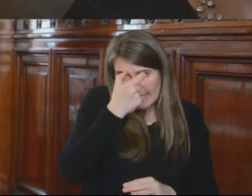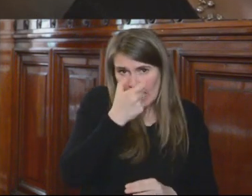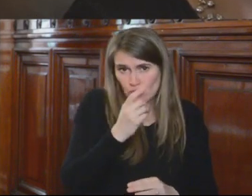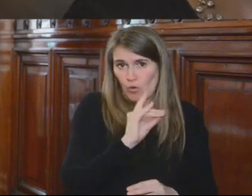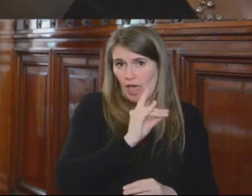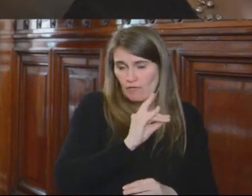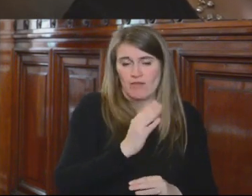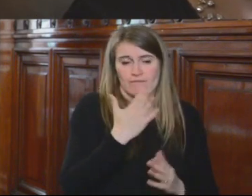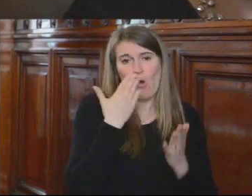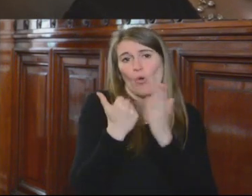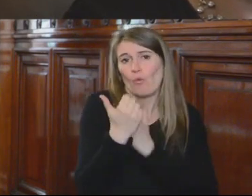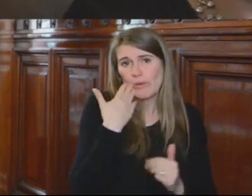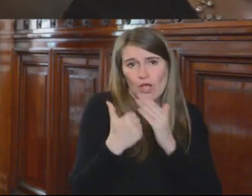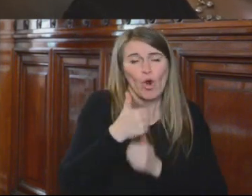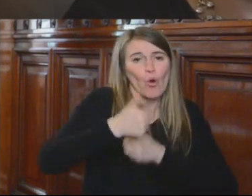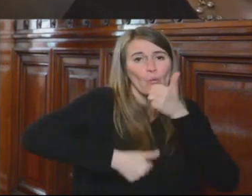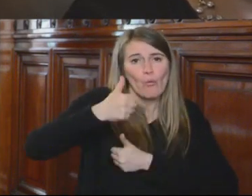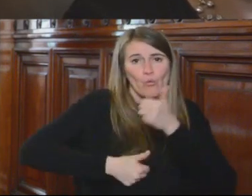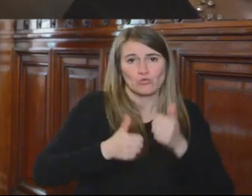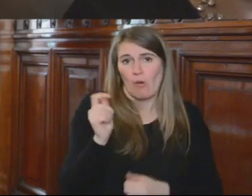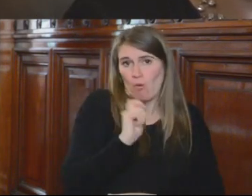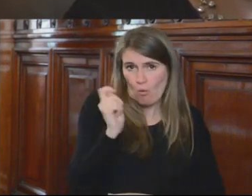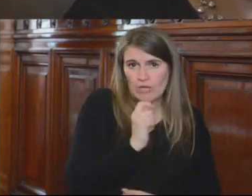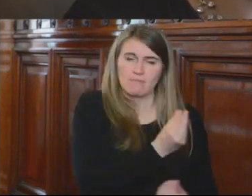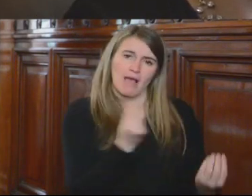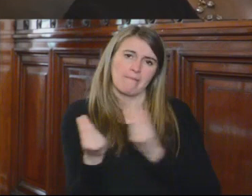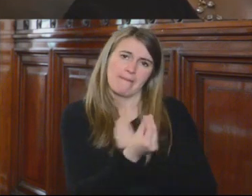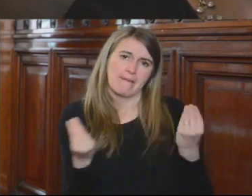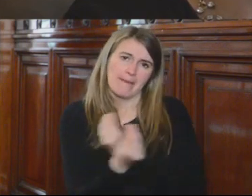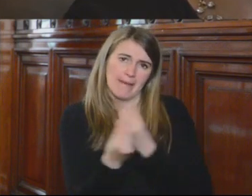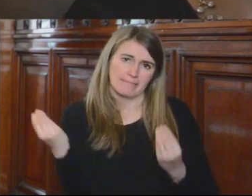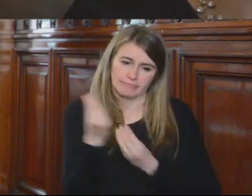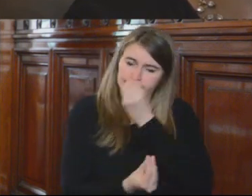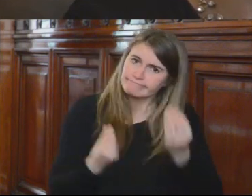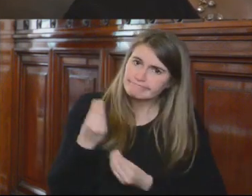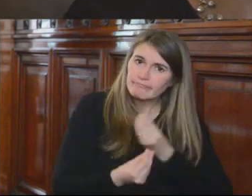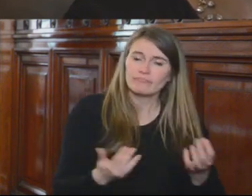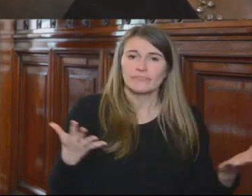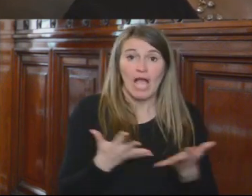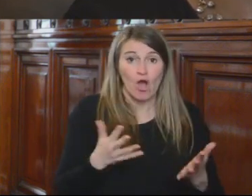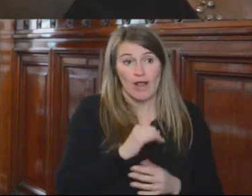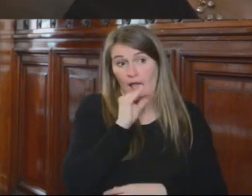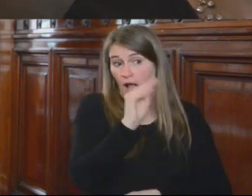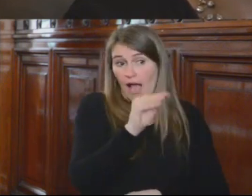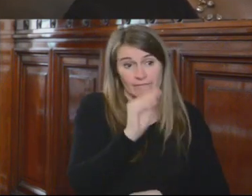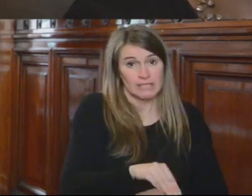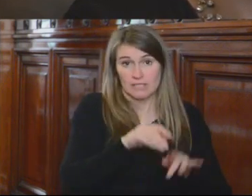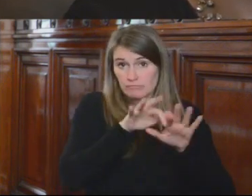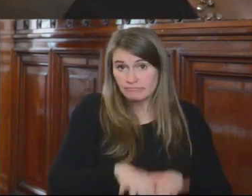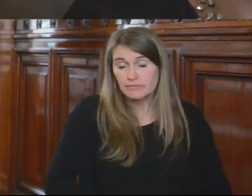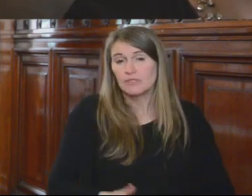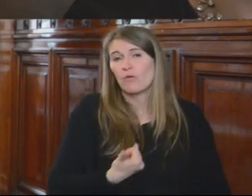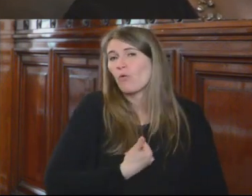convocatorias y concursos públicos. Hoy, efecto de lo que hoy venimos a informar a la Comisión, esa